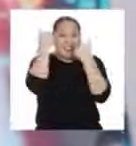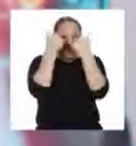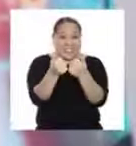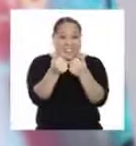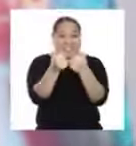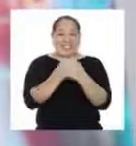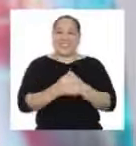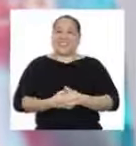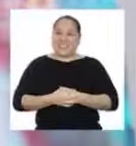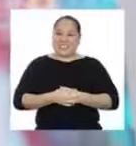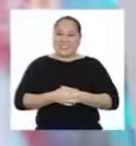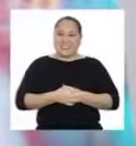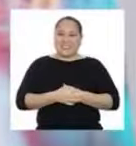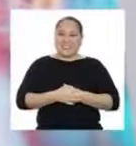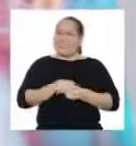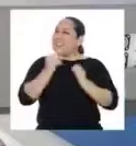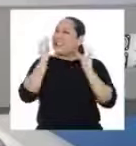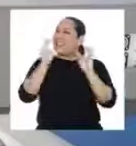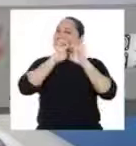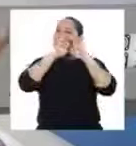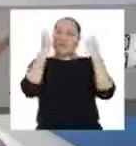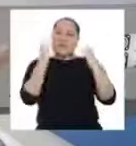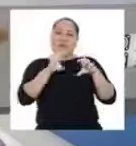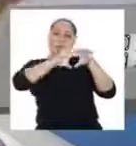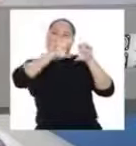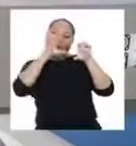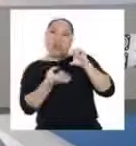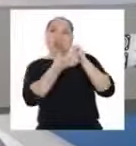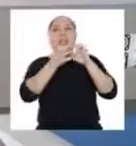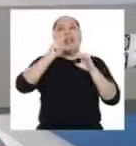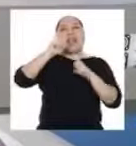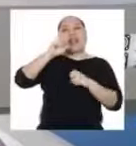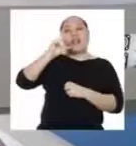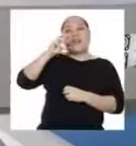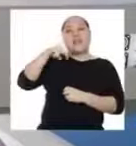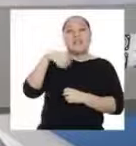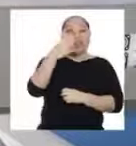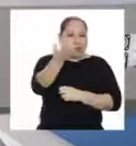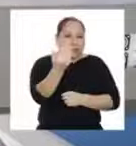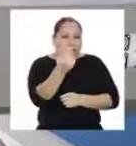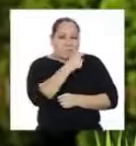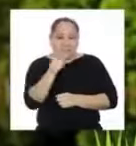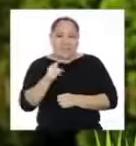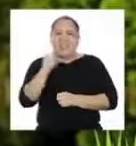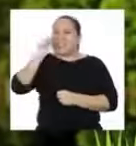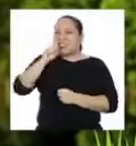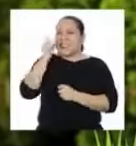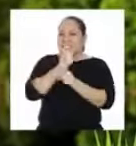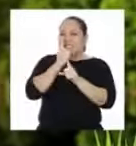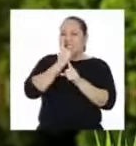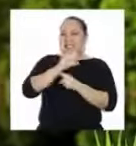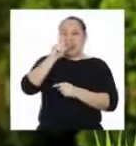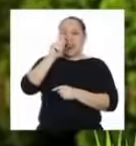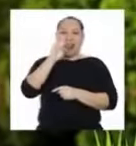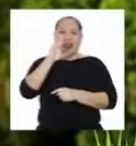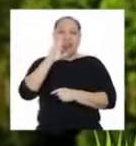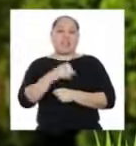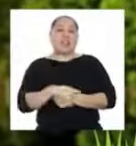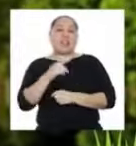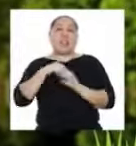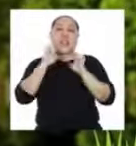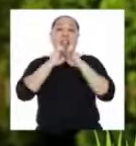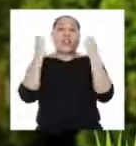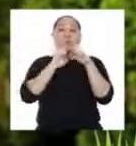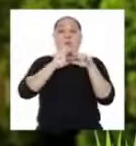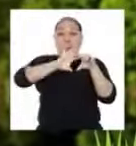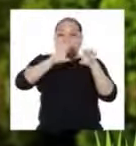¡Qué bien! ¡Equipo armadillo! ¿Están ahí? ¡Por supuesto, Tetchy! El